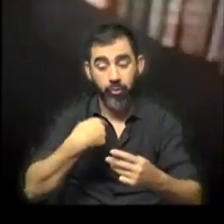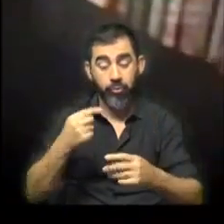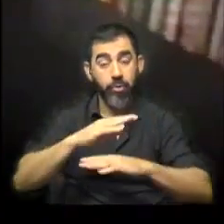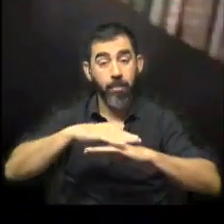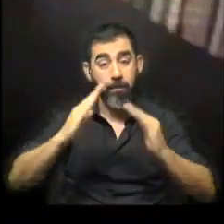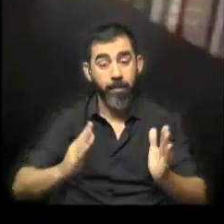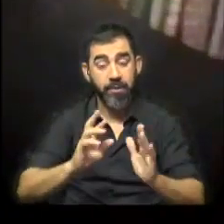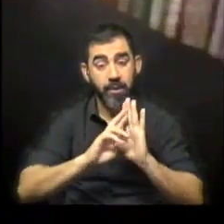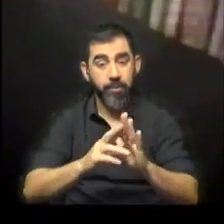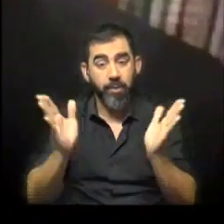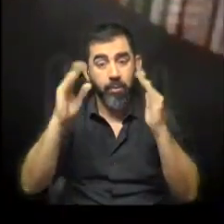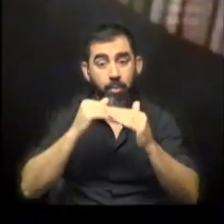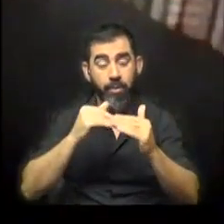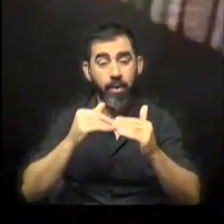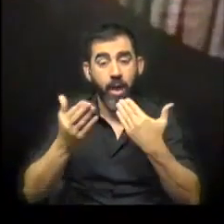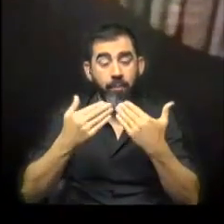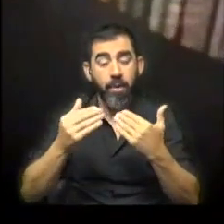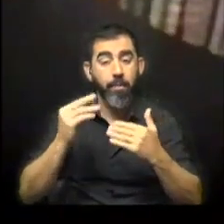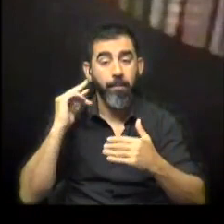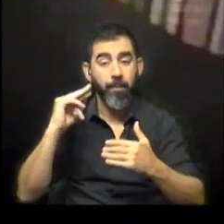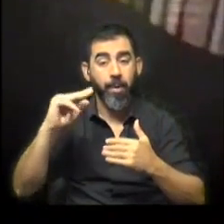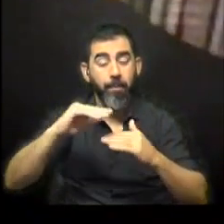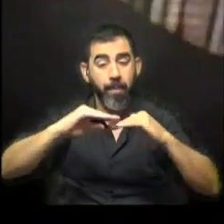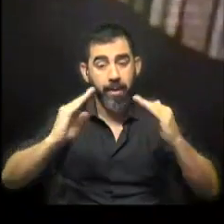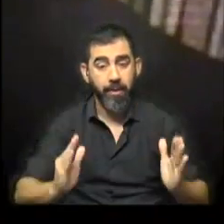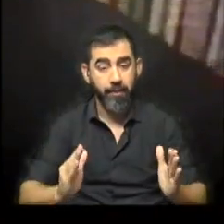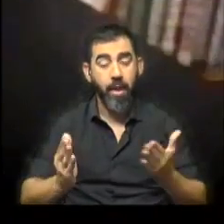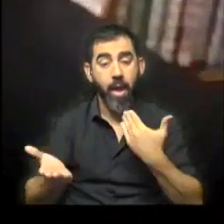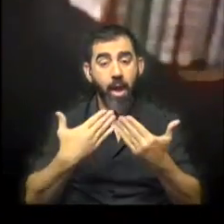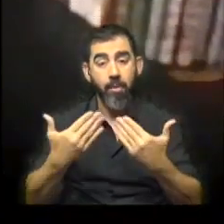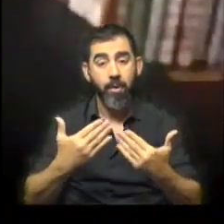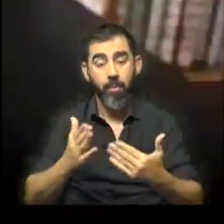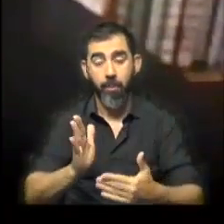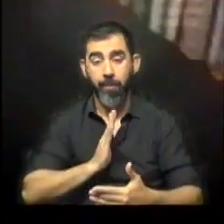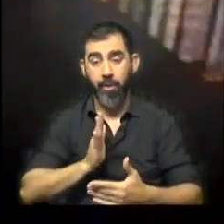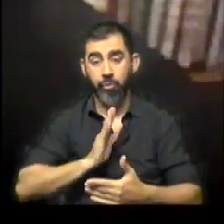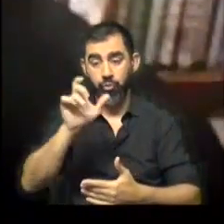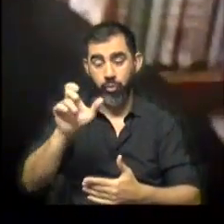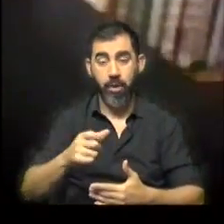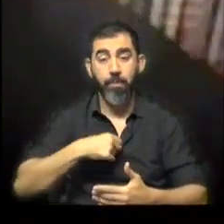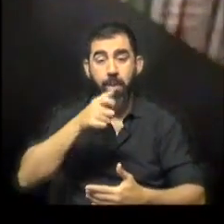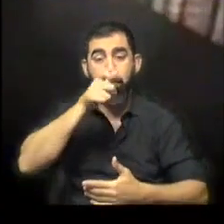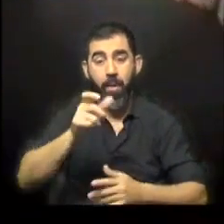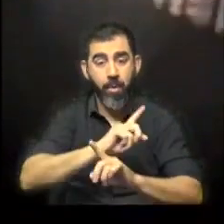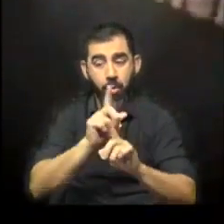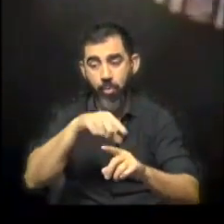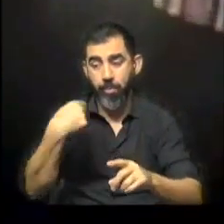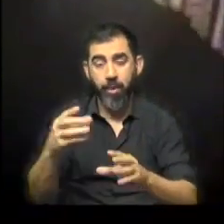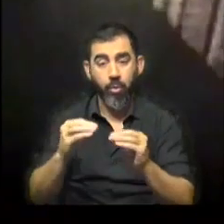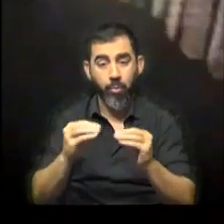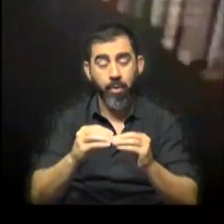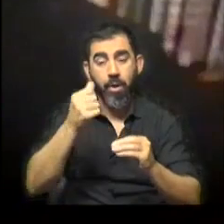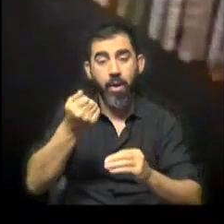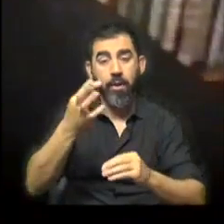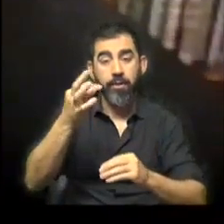mesa no podemos hablar como mesa permanente, sino que hablamos a nivel individual. En mis palabras, no quiero involucrar ni a la ATD